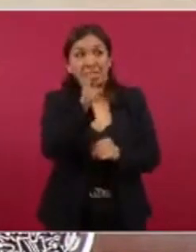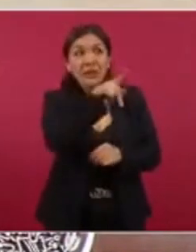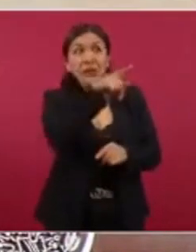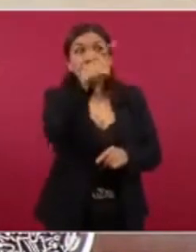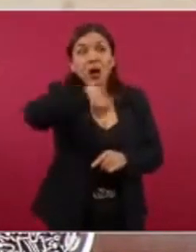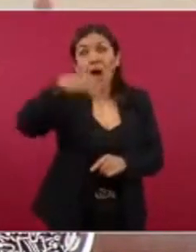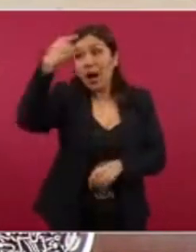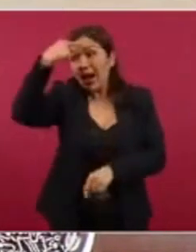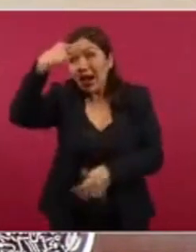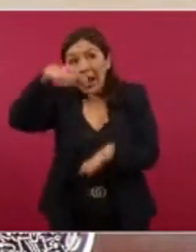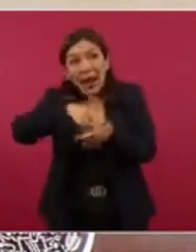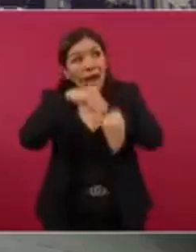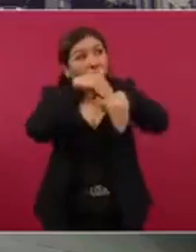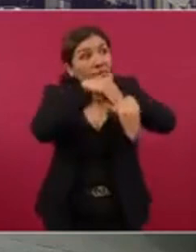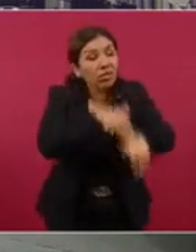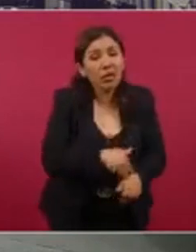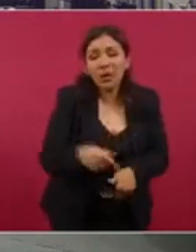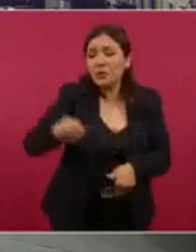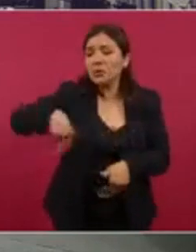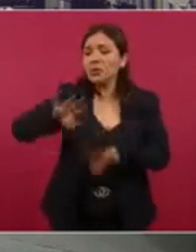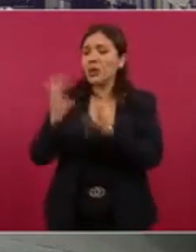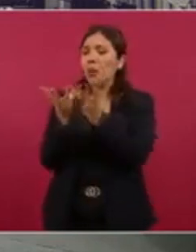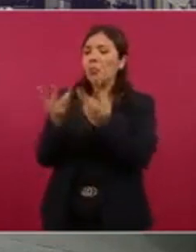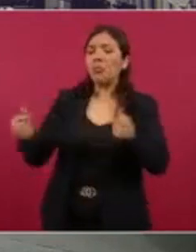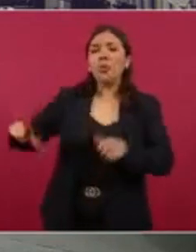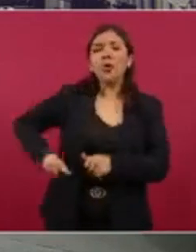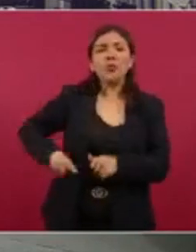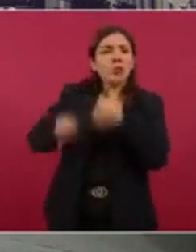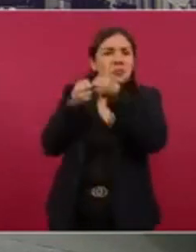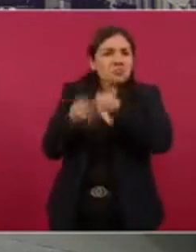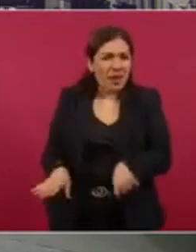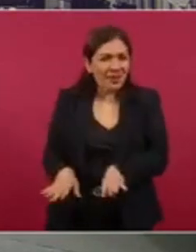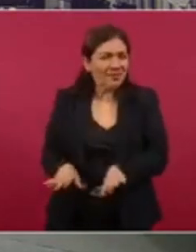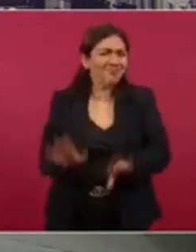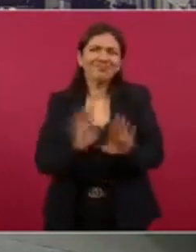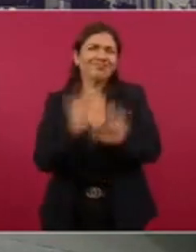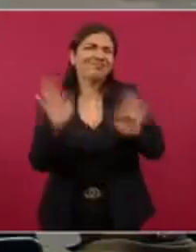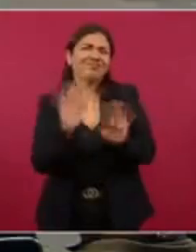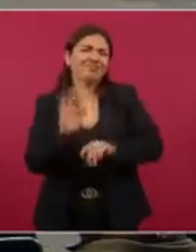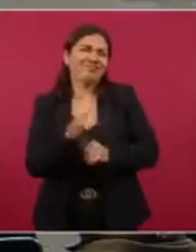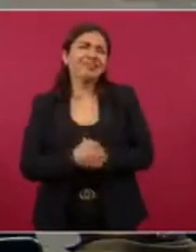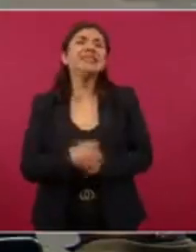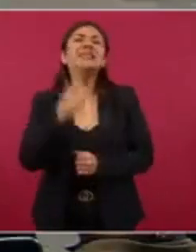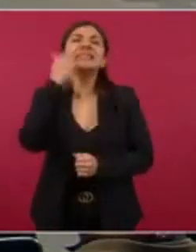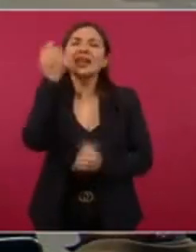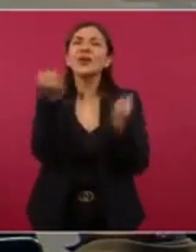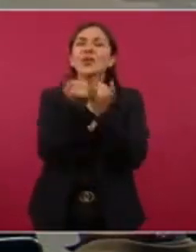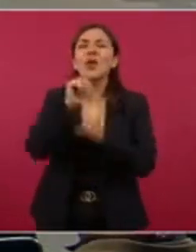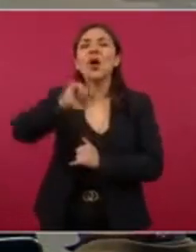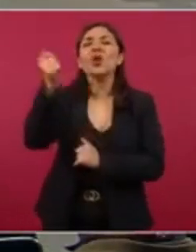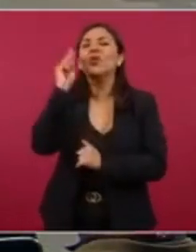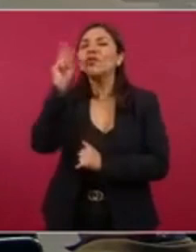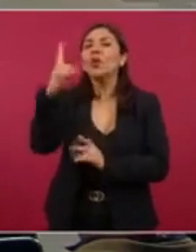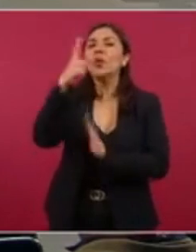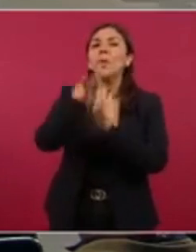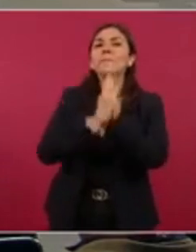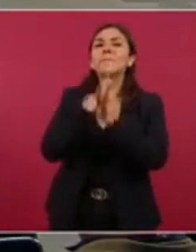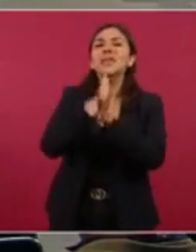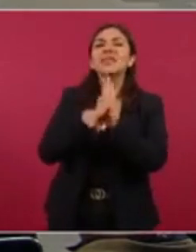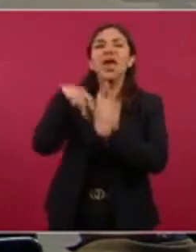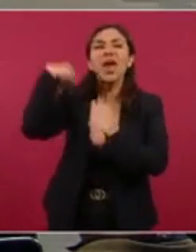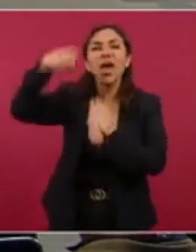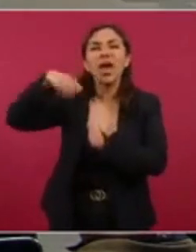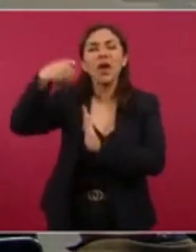políticamente. sea, no, no, no. Hay también, a ver si consigues un video, digo, un